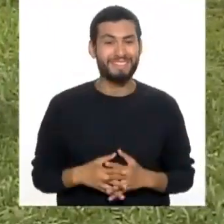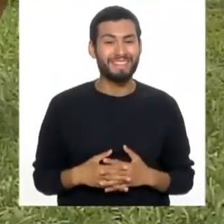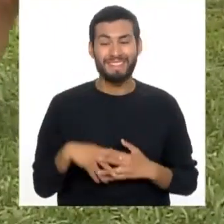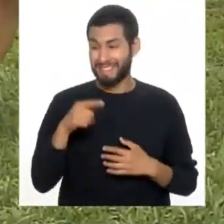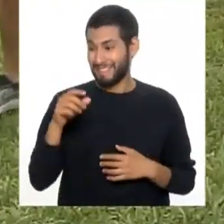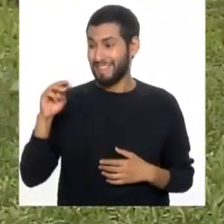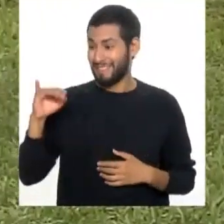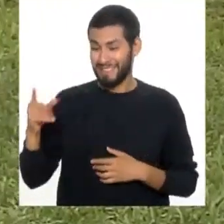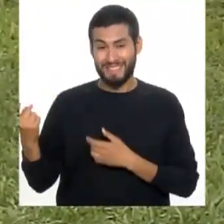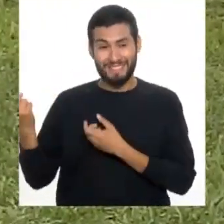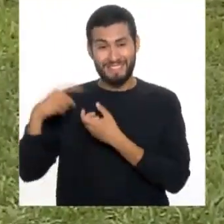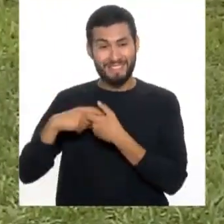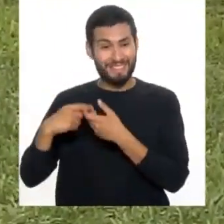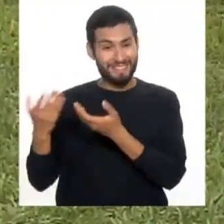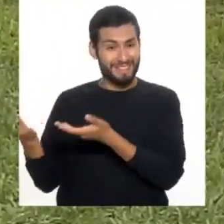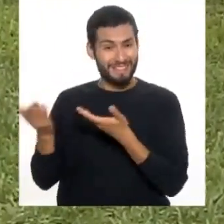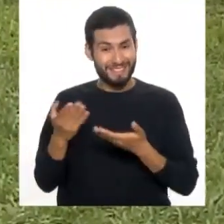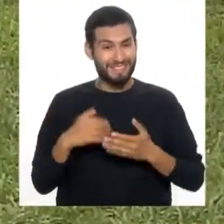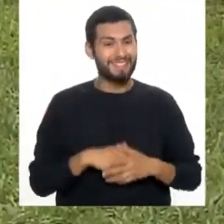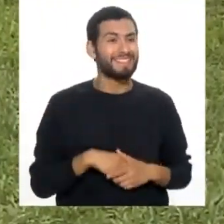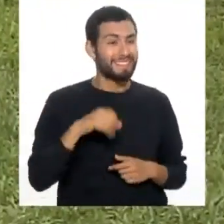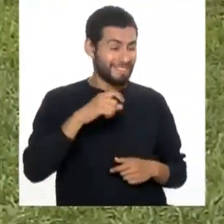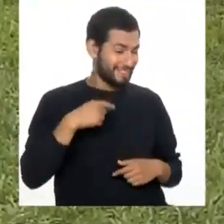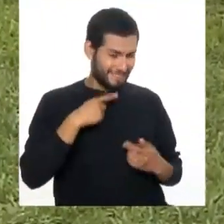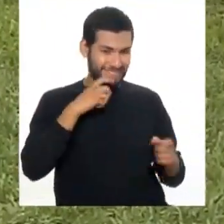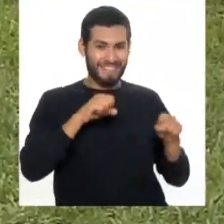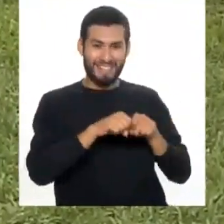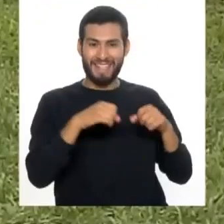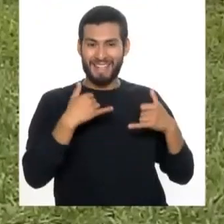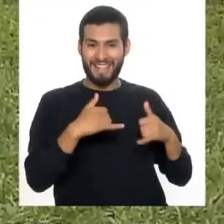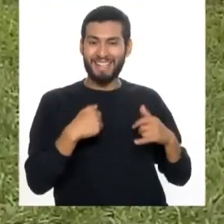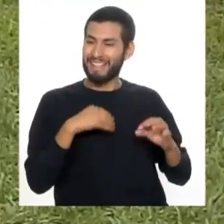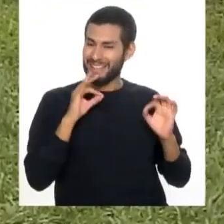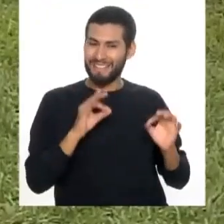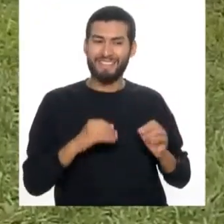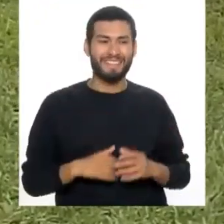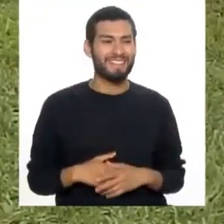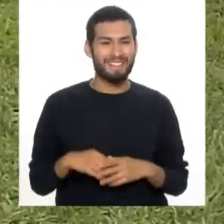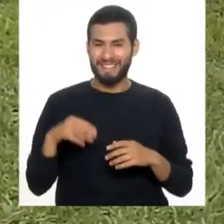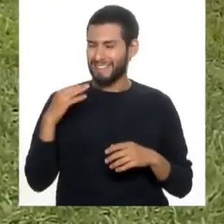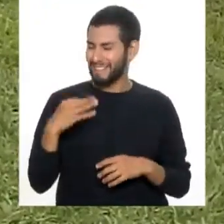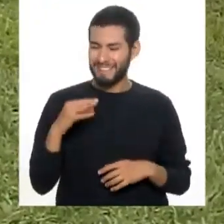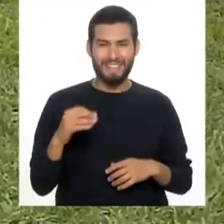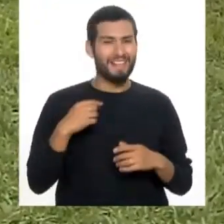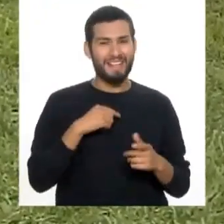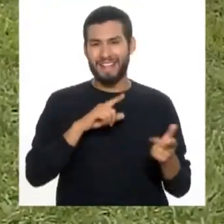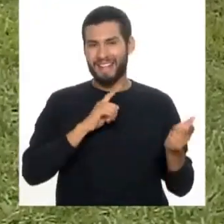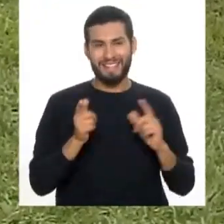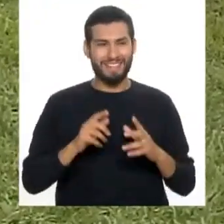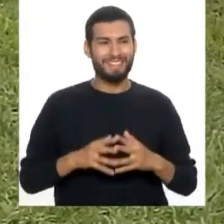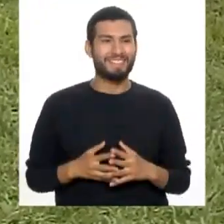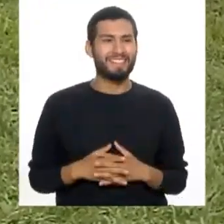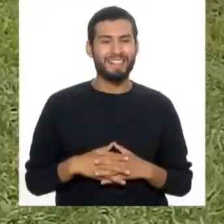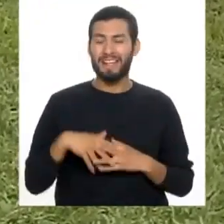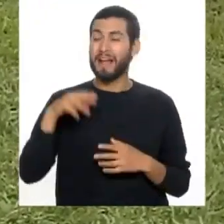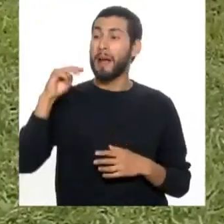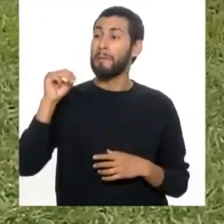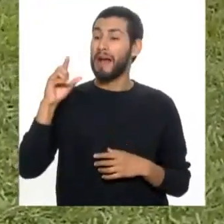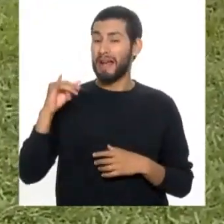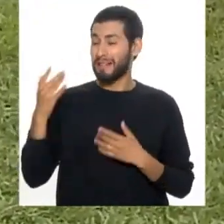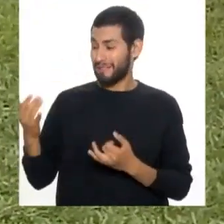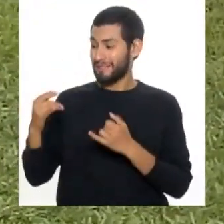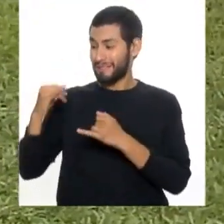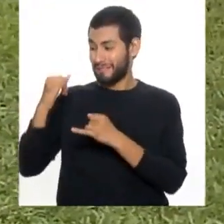se suma también a esta rutina aeróbica. Feliméter viene el zapatillo. Siempre, siempre preparada. Magali, entonces ya